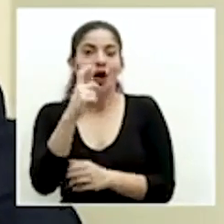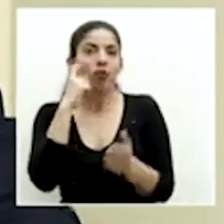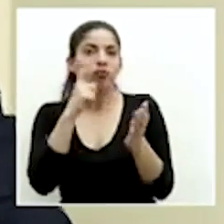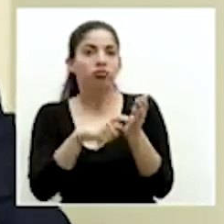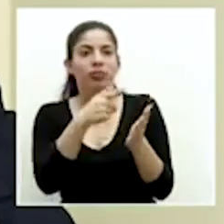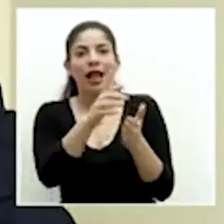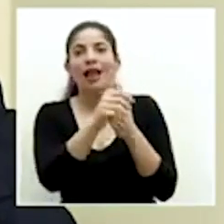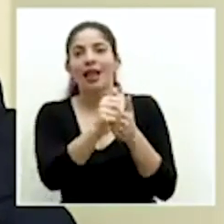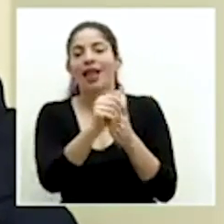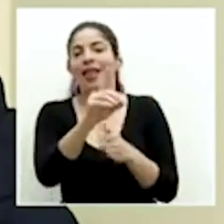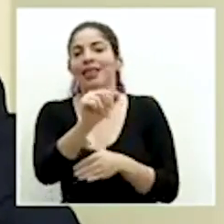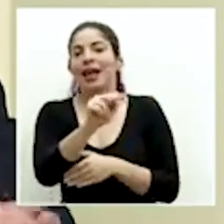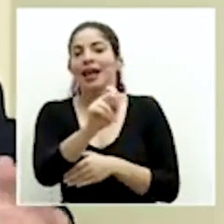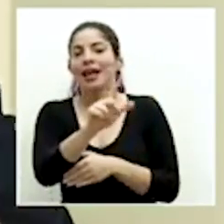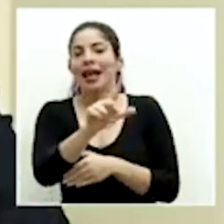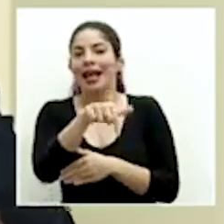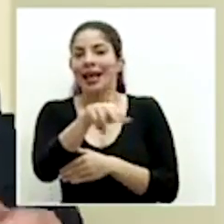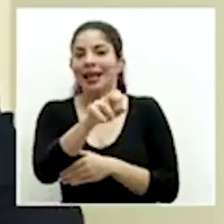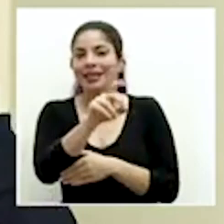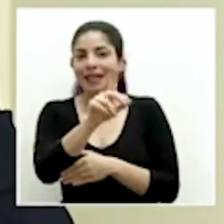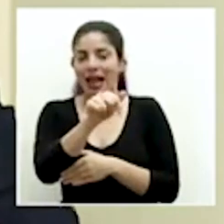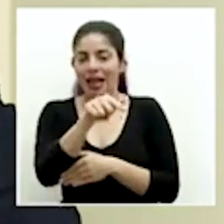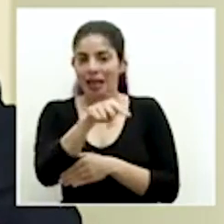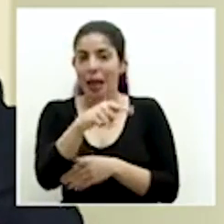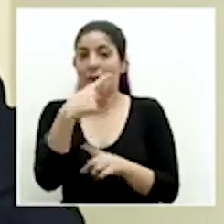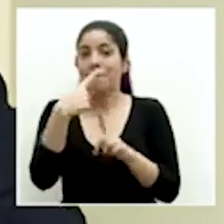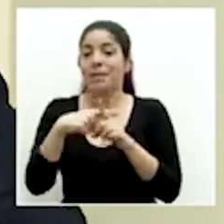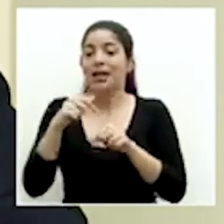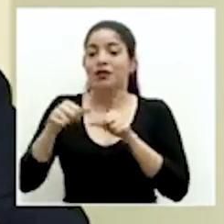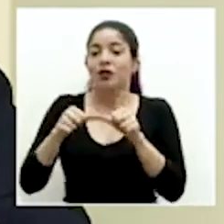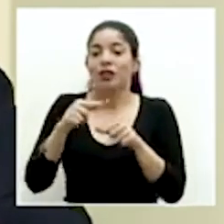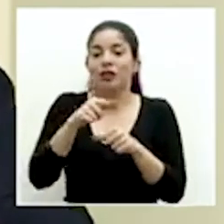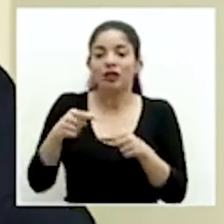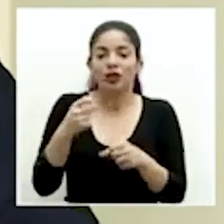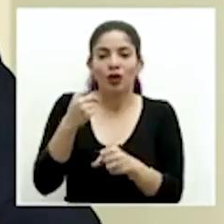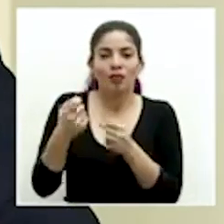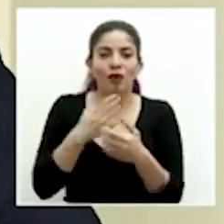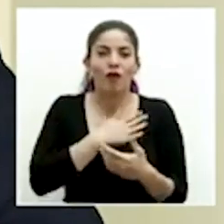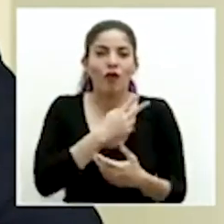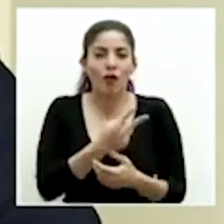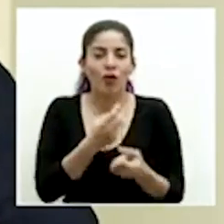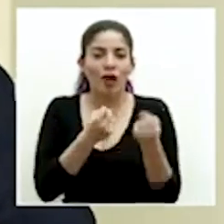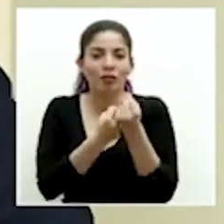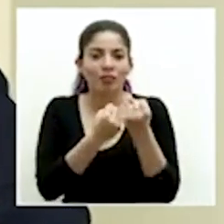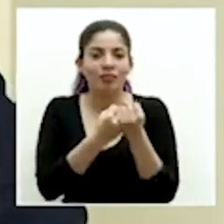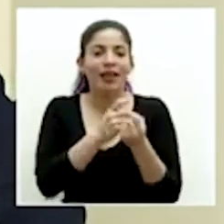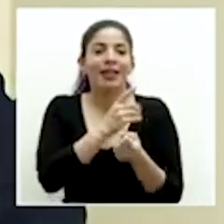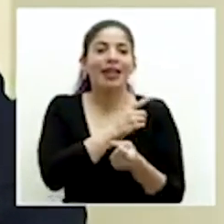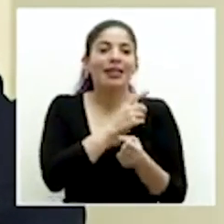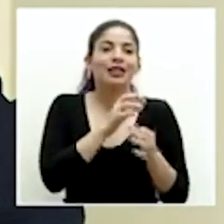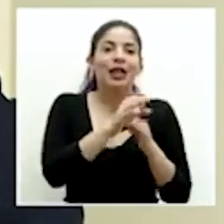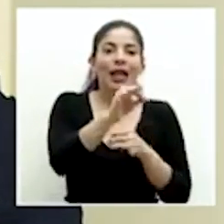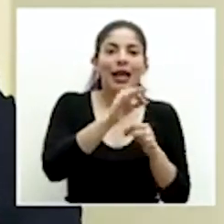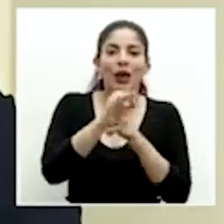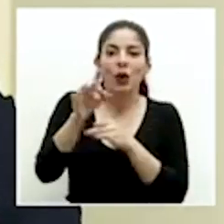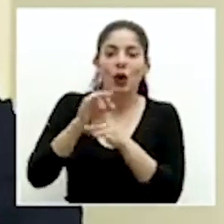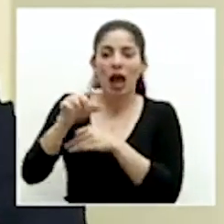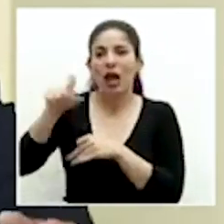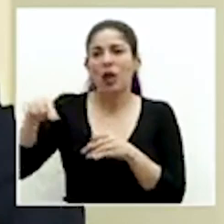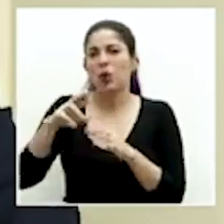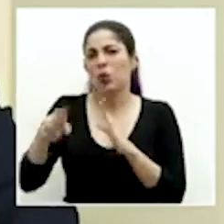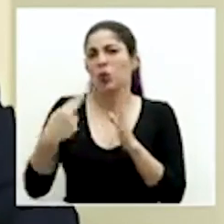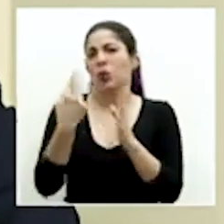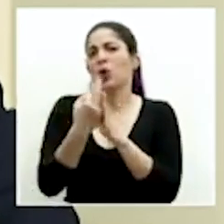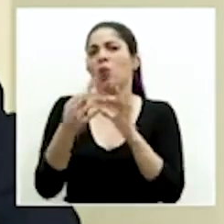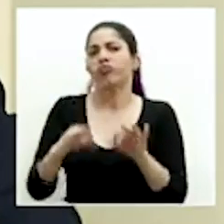Daniel Quesada y resaltar también el esfuerzo de nuestros colaboradores de la INADECO a nivel de las direcciones regionales que han jugado un rol y